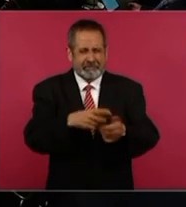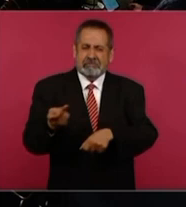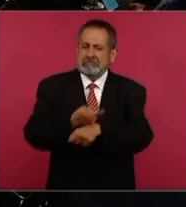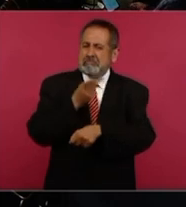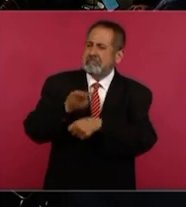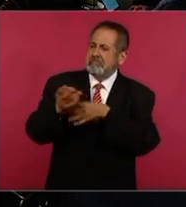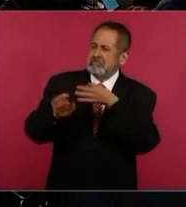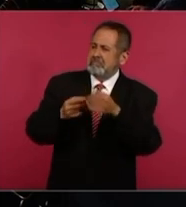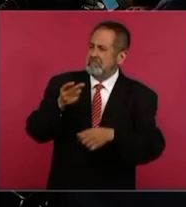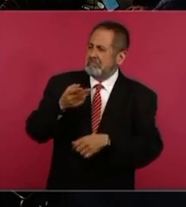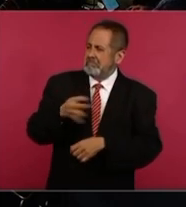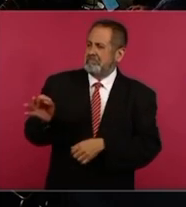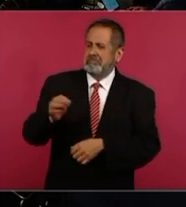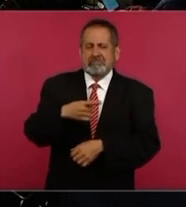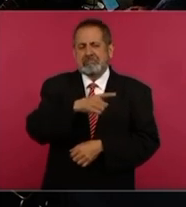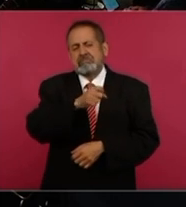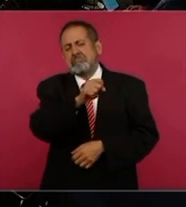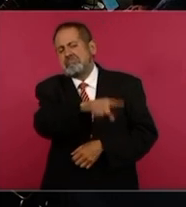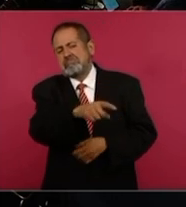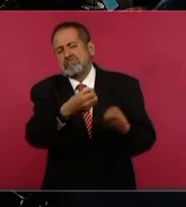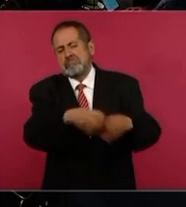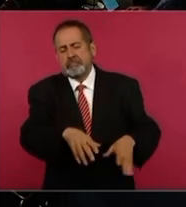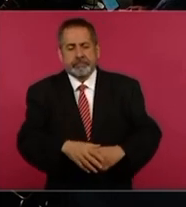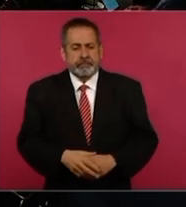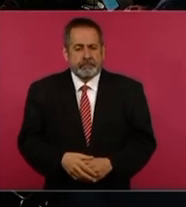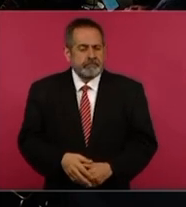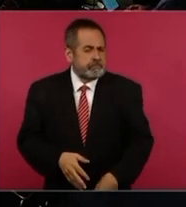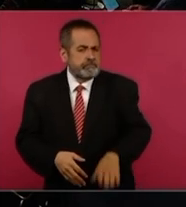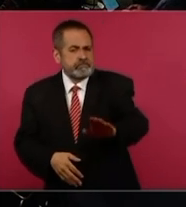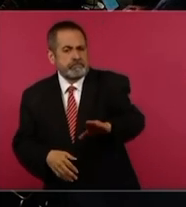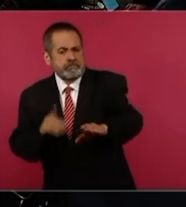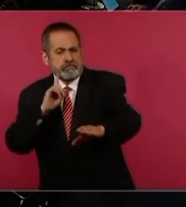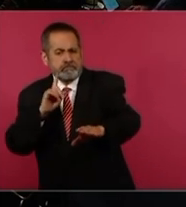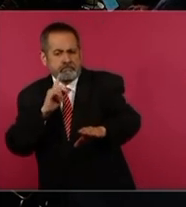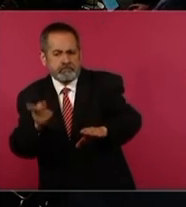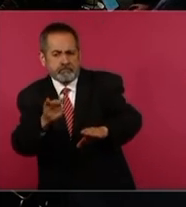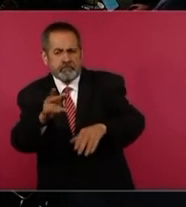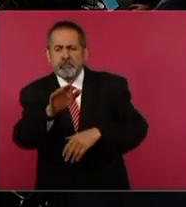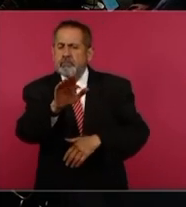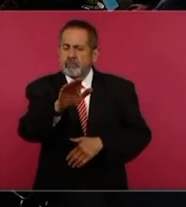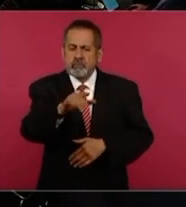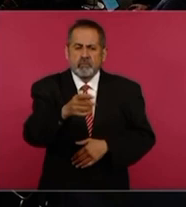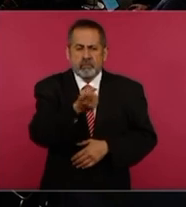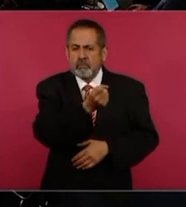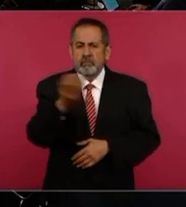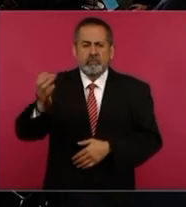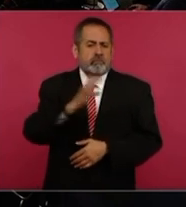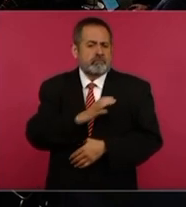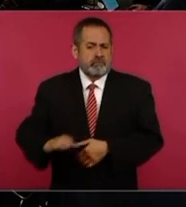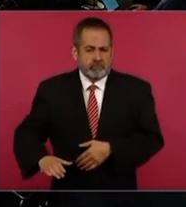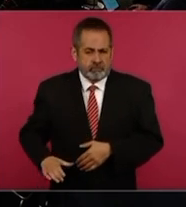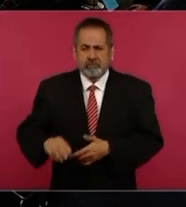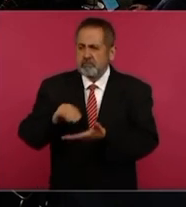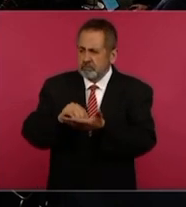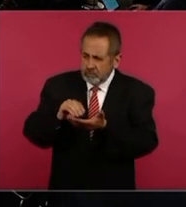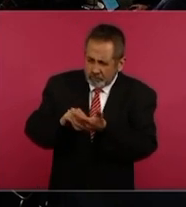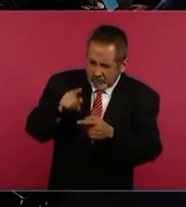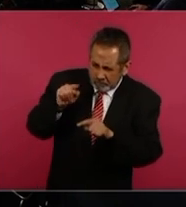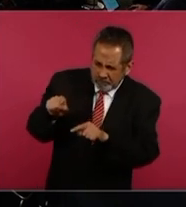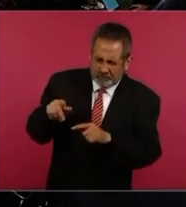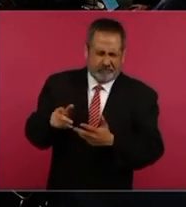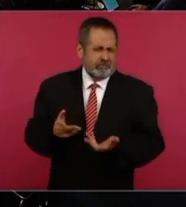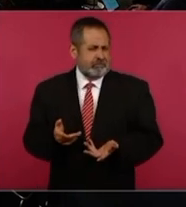Presidente, hay algunos incluso señalamientos de actual estado a candidatos. ¿Se tendría que hacer una revisión para poner candidatos de que no hubiera este tipo de